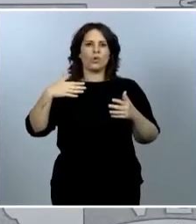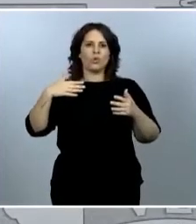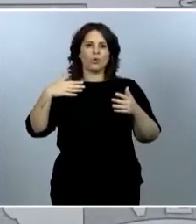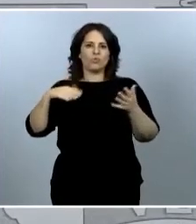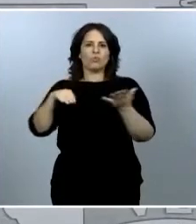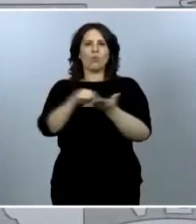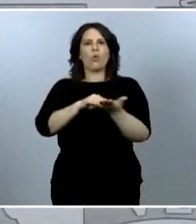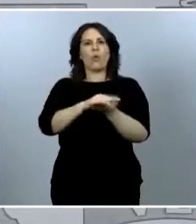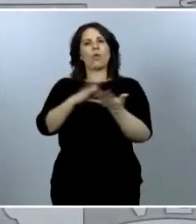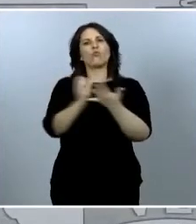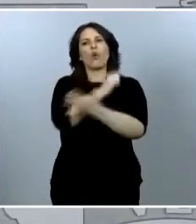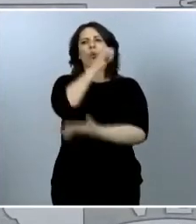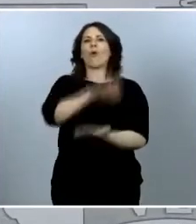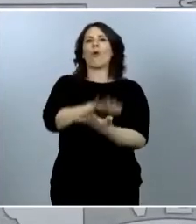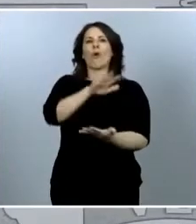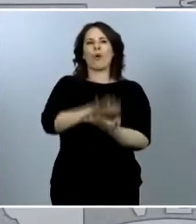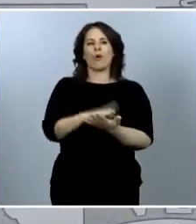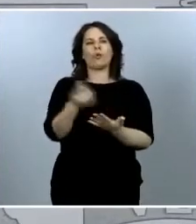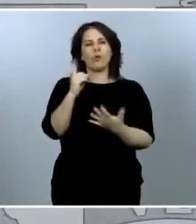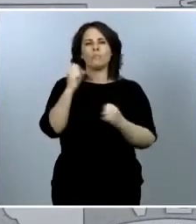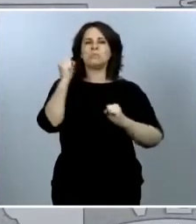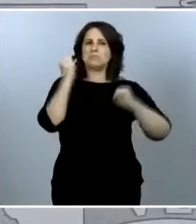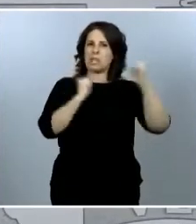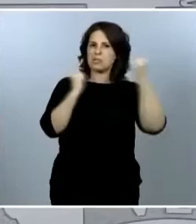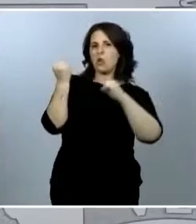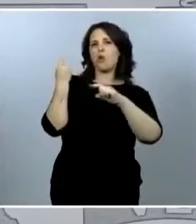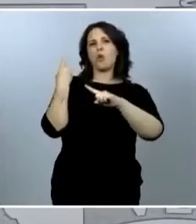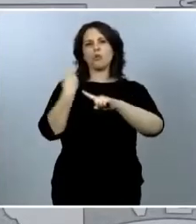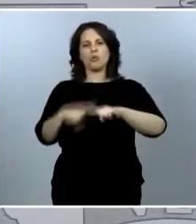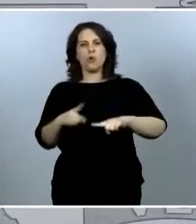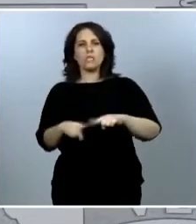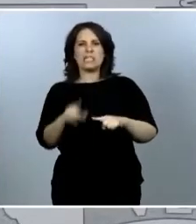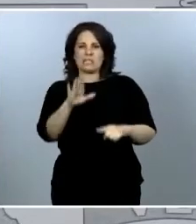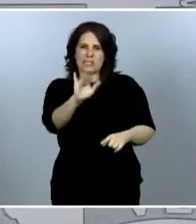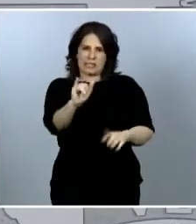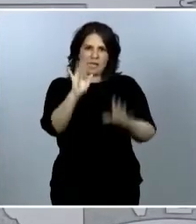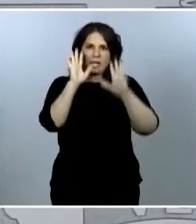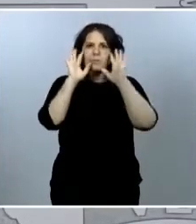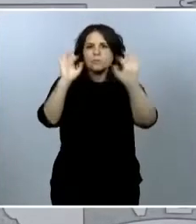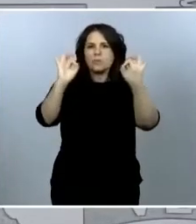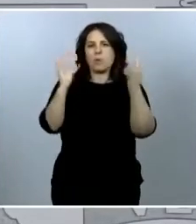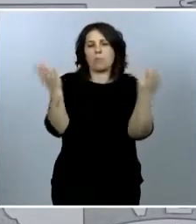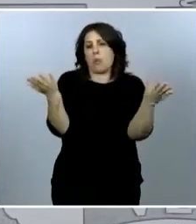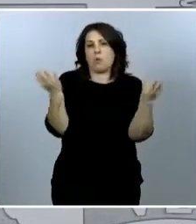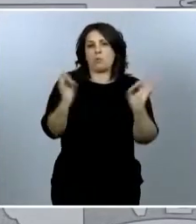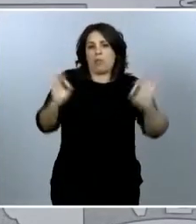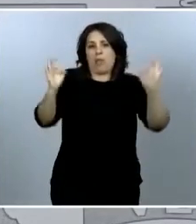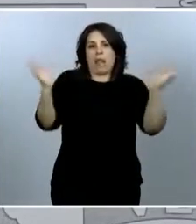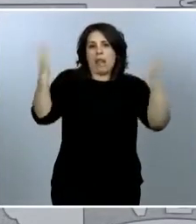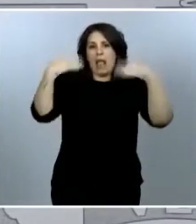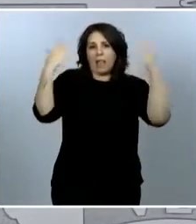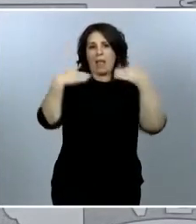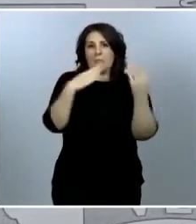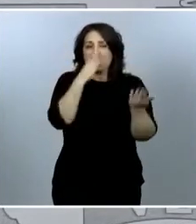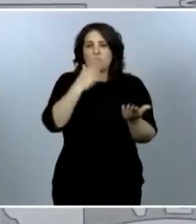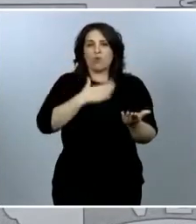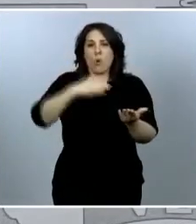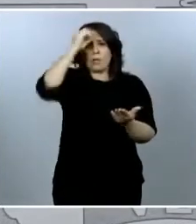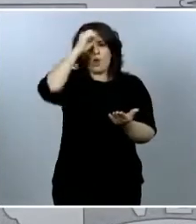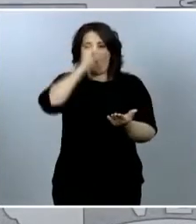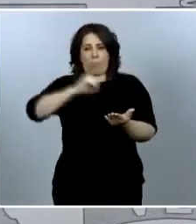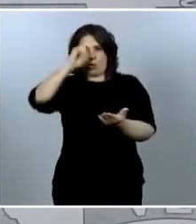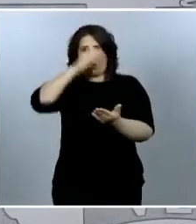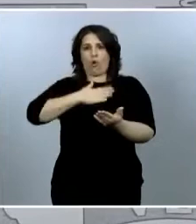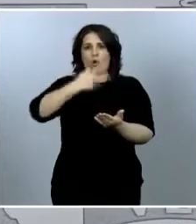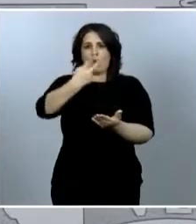desde luego, pero eso nada tiene de especial, siempre que las diferencias se expresen con respeto y eso es algo que me gustaría también poner en